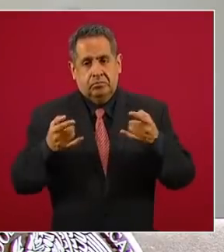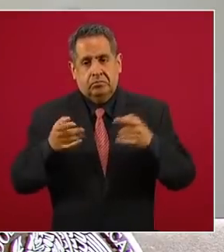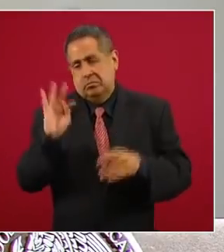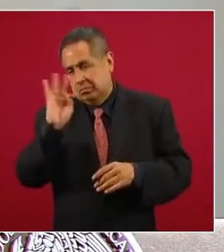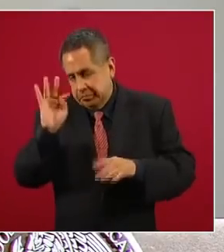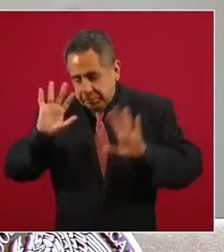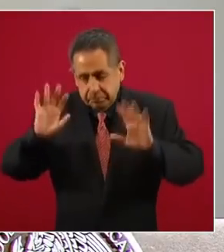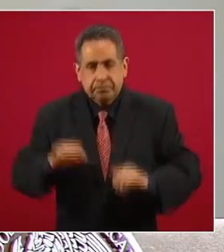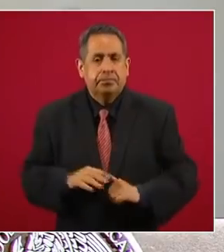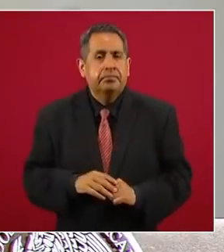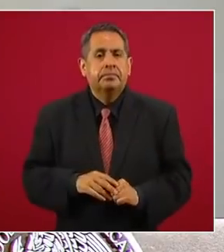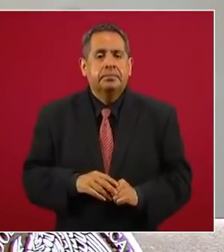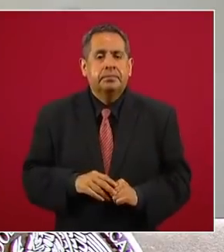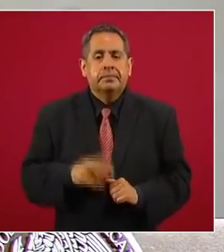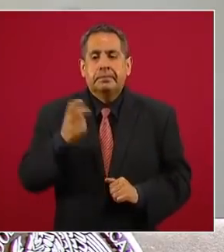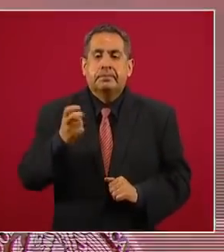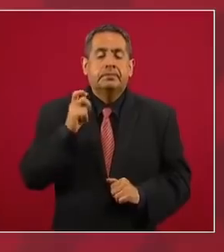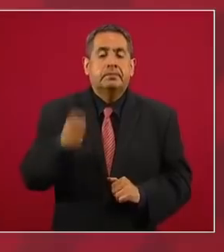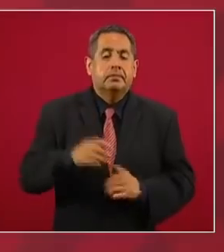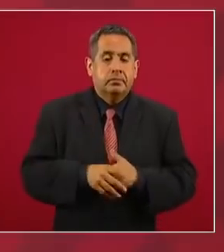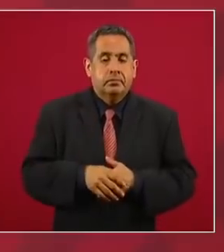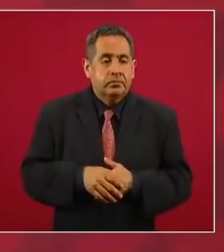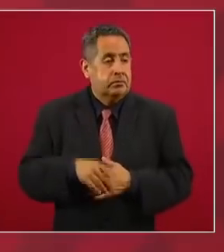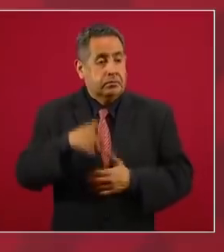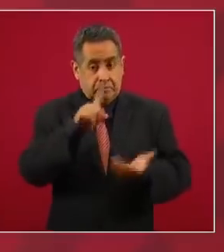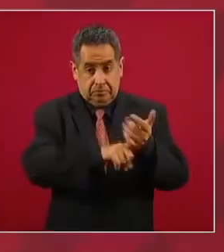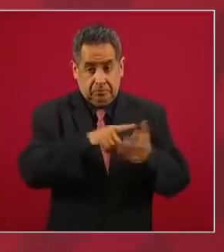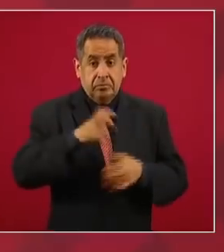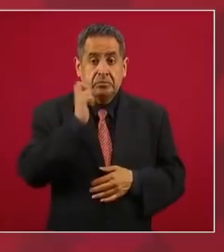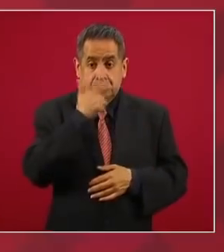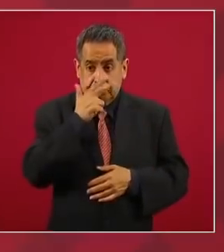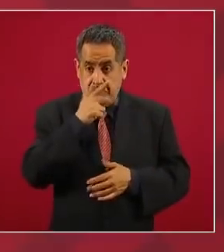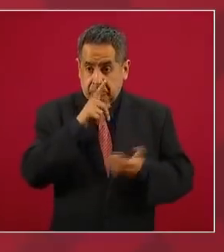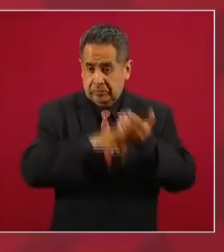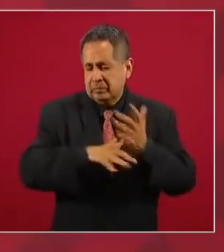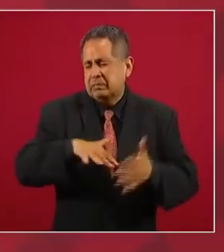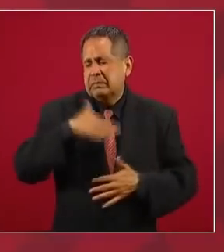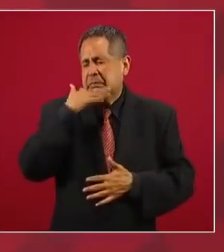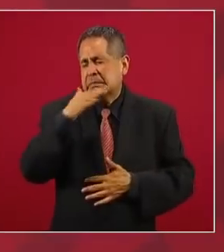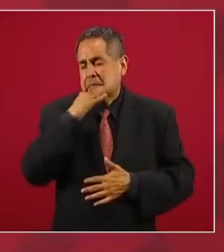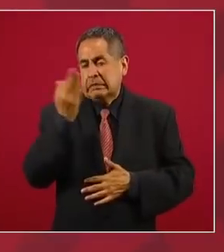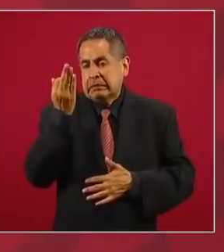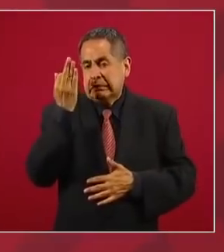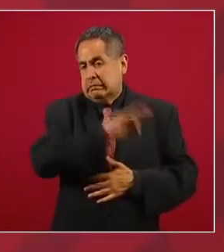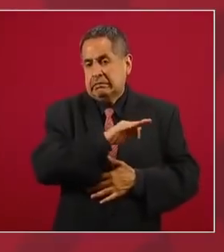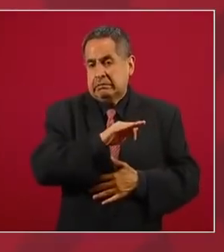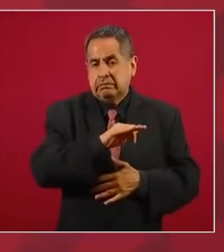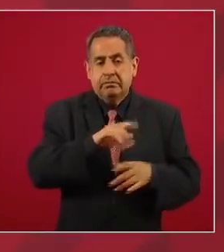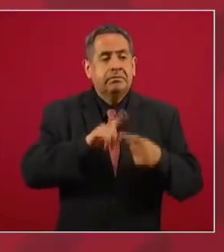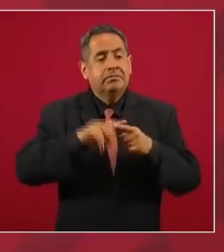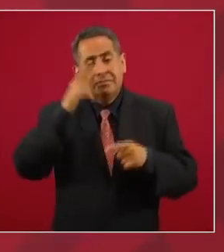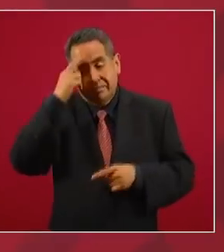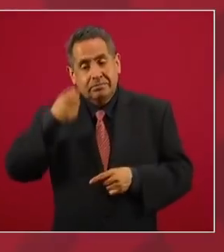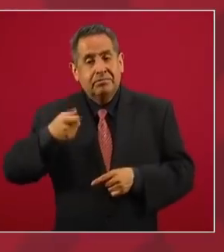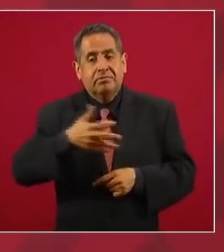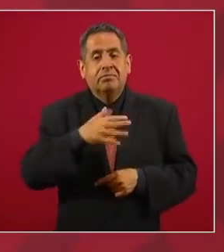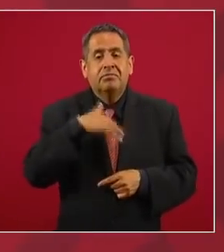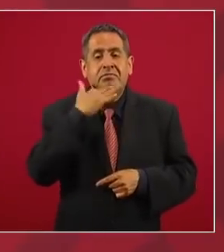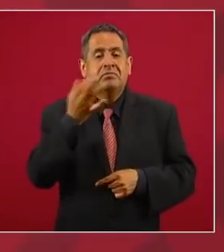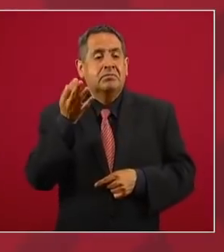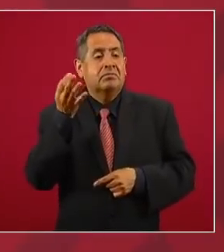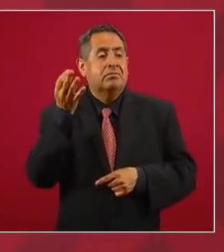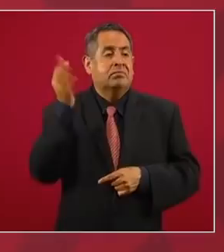Posiblemente. Entonces, hace un gran fraude. Me acuerdo que le llamaron el fraude